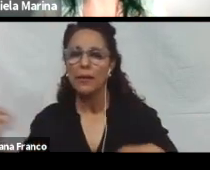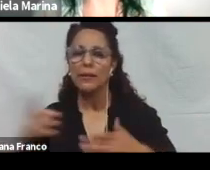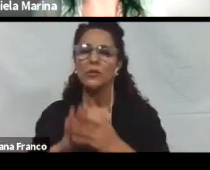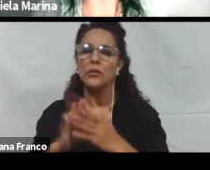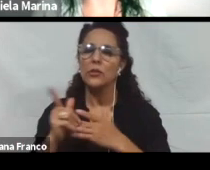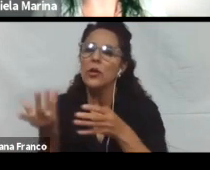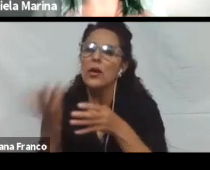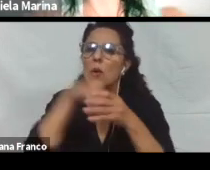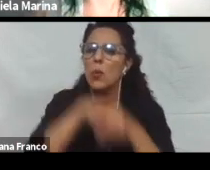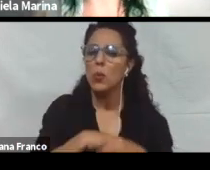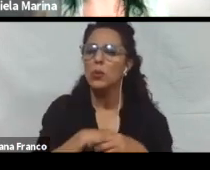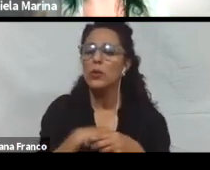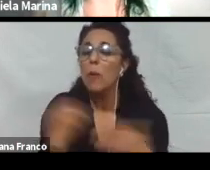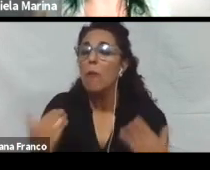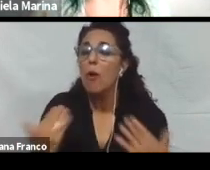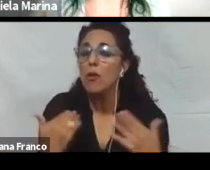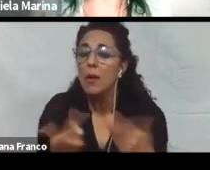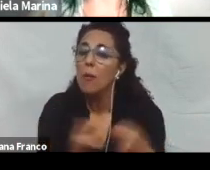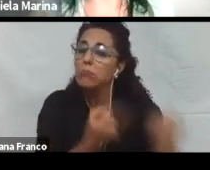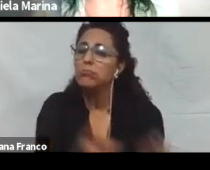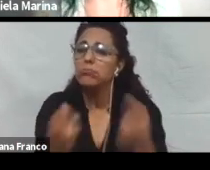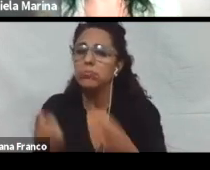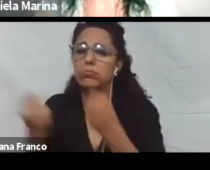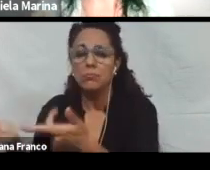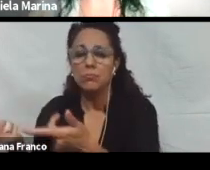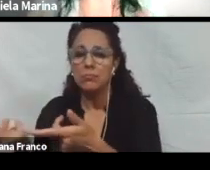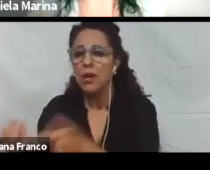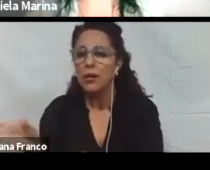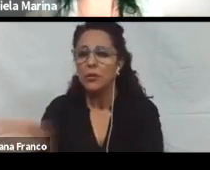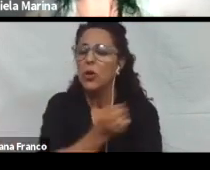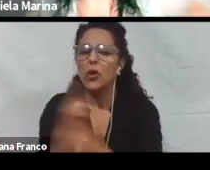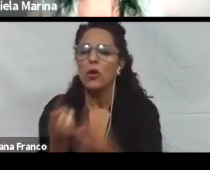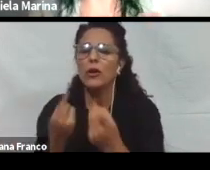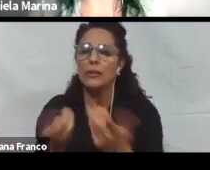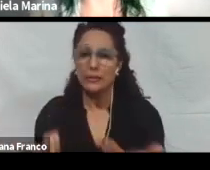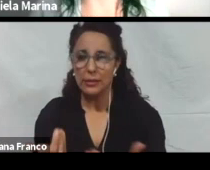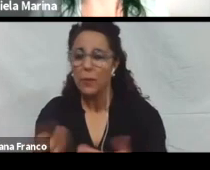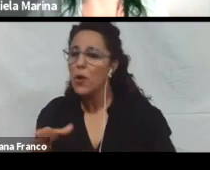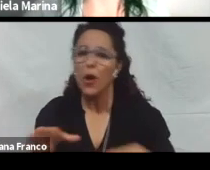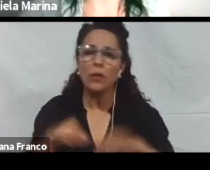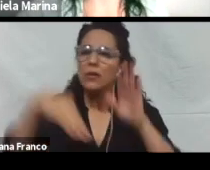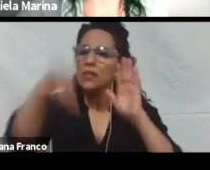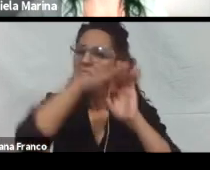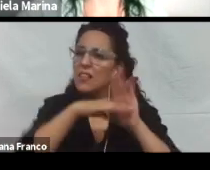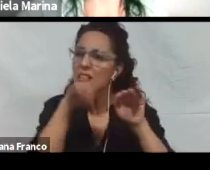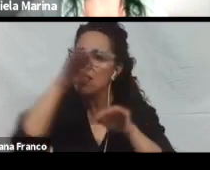podemos utilizar en todas las asignaturas que enseñemos, y además en todos los niveles de educación.